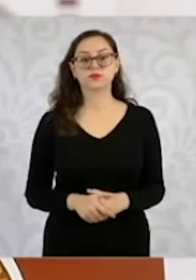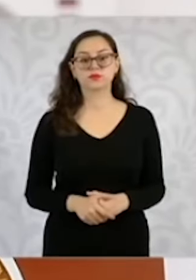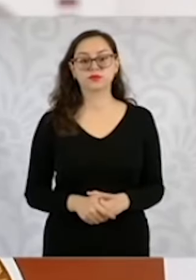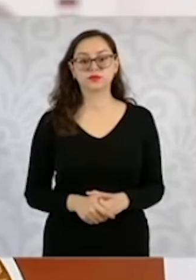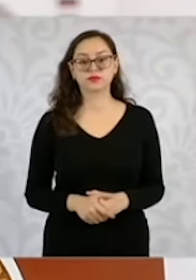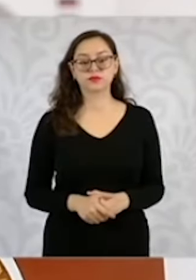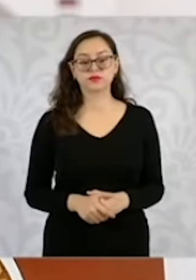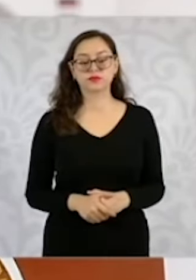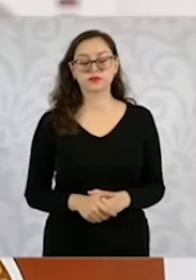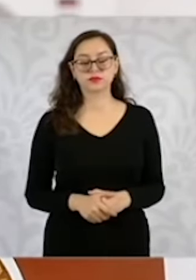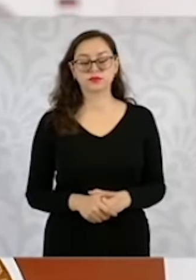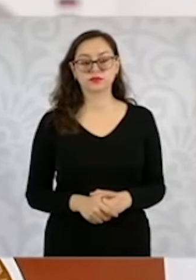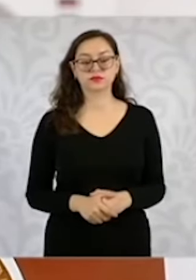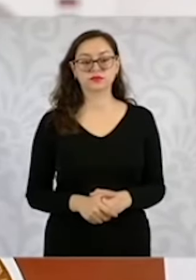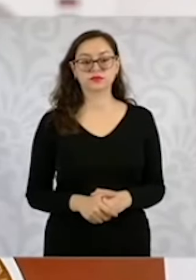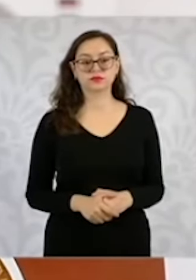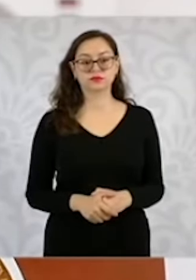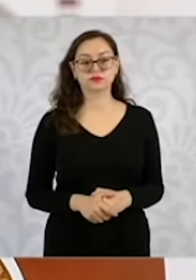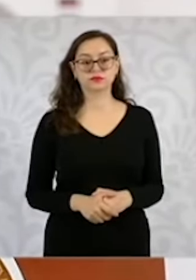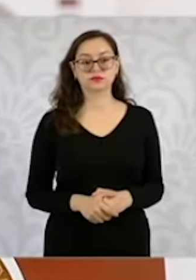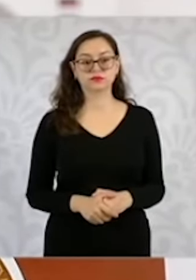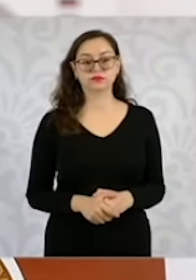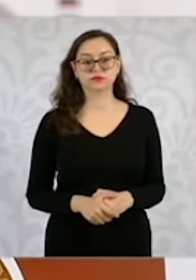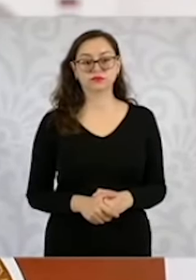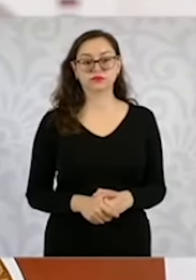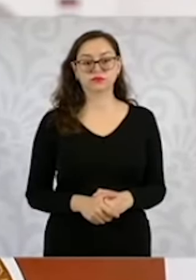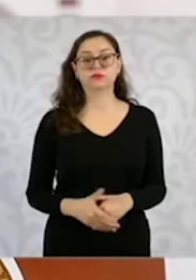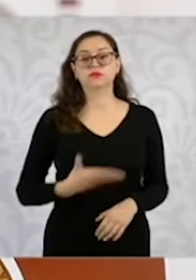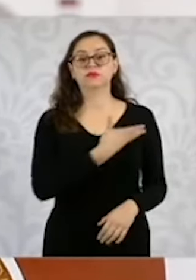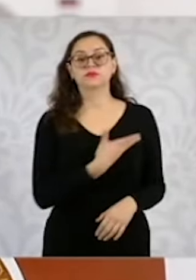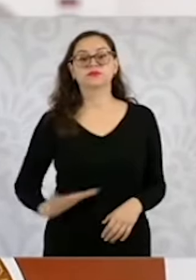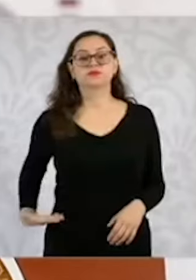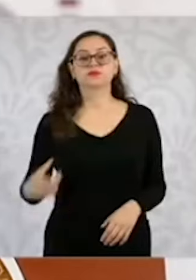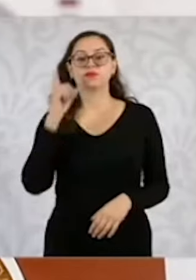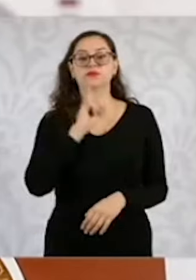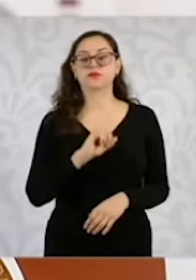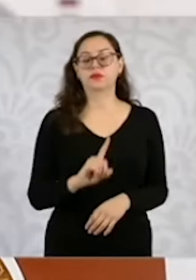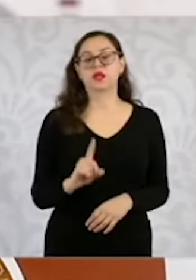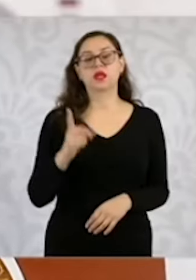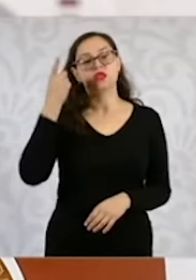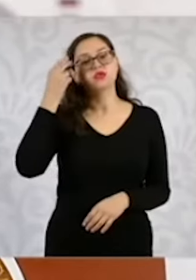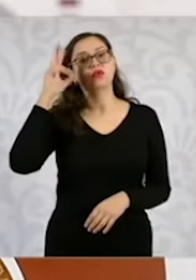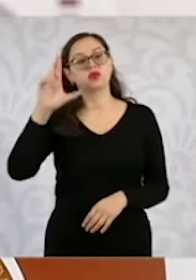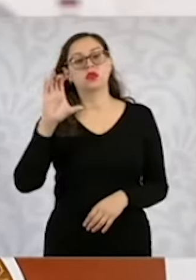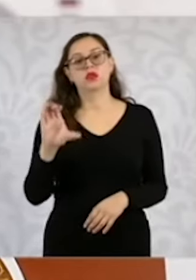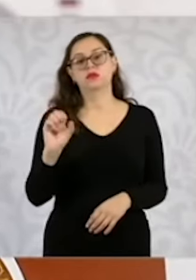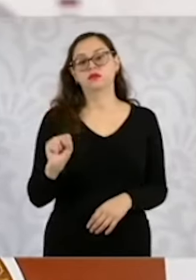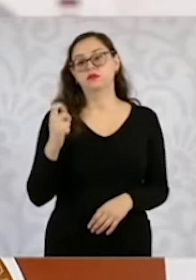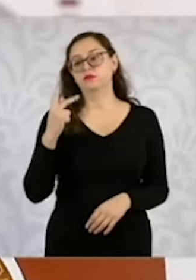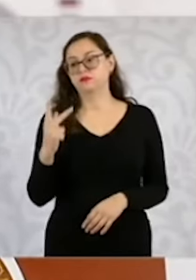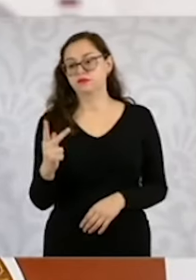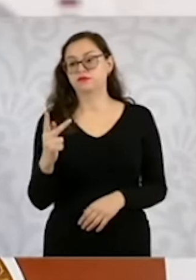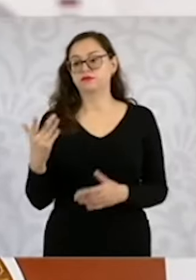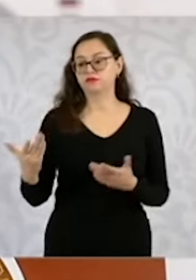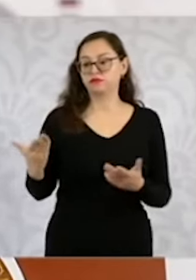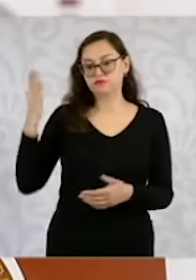El titular de Seguridad y Protección Ciudadana, Omar García Harfuch, dio a conocer la mañana de este martes la Estrategia Nacional de Seguridad que llevará a